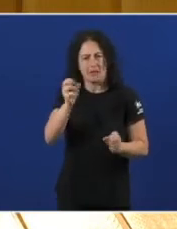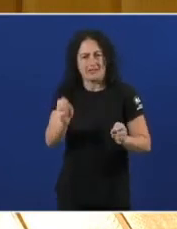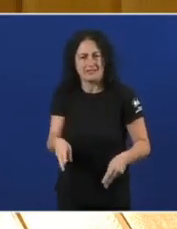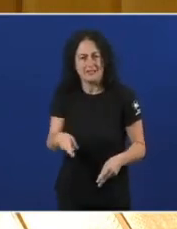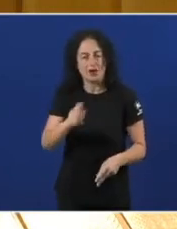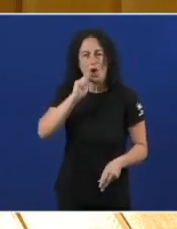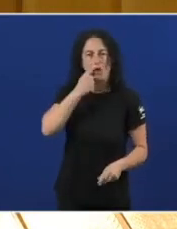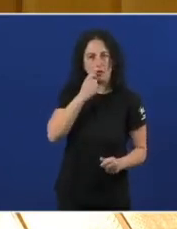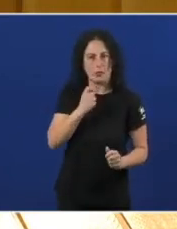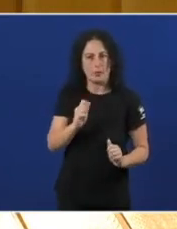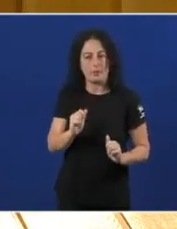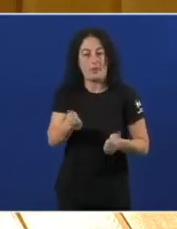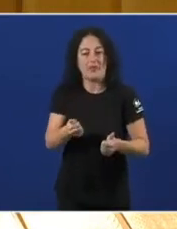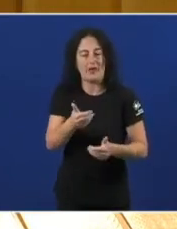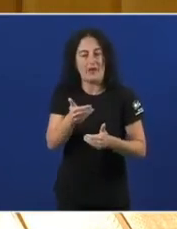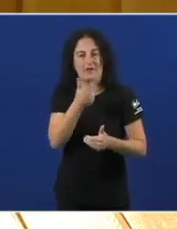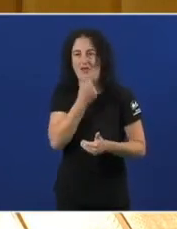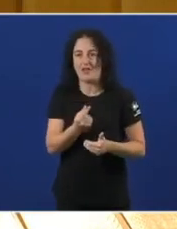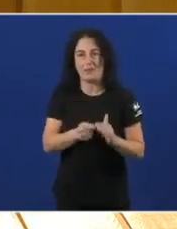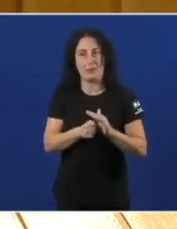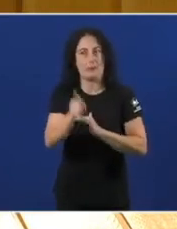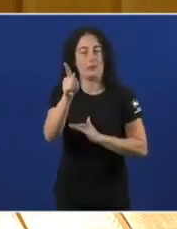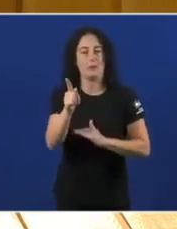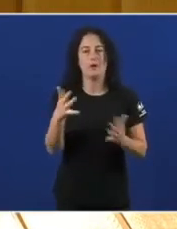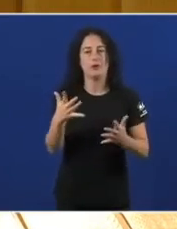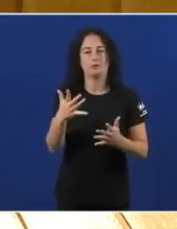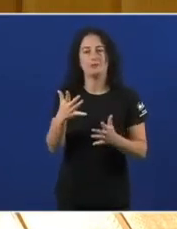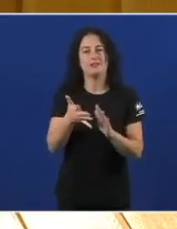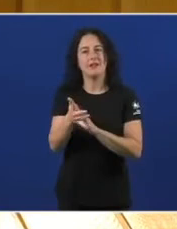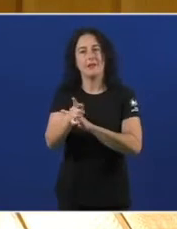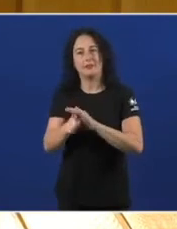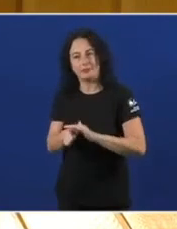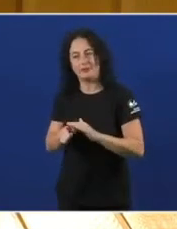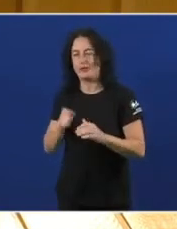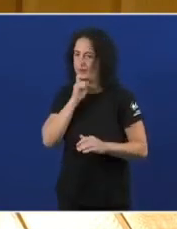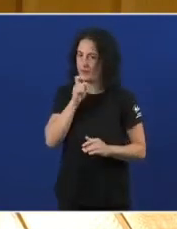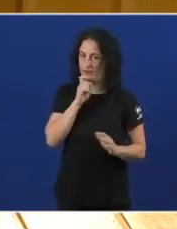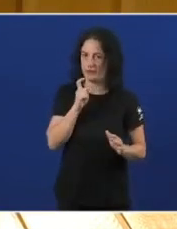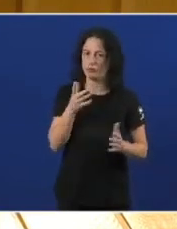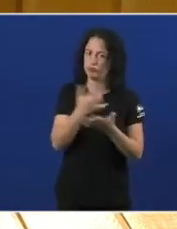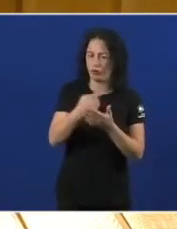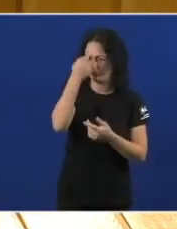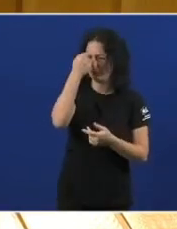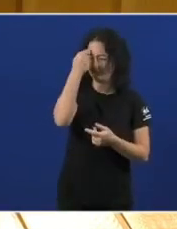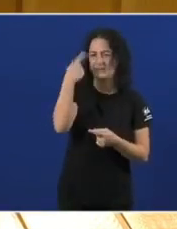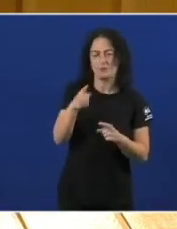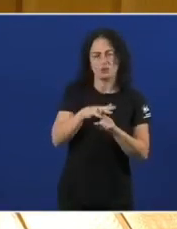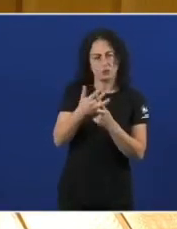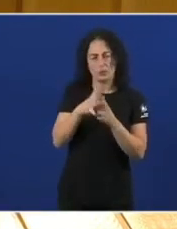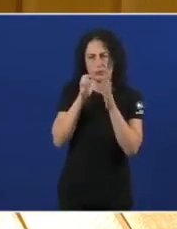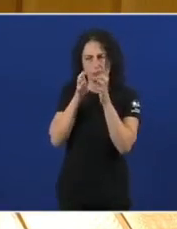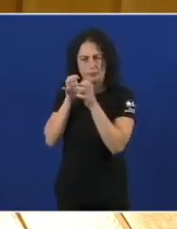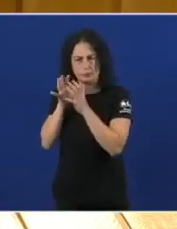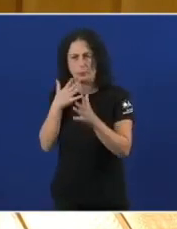fácil De prender Pero non é tan fácil De apagar E todas temos Na mente Episodios Trágicos Como o